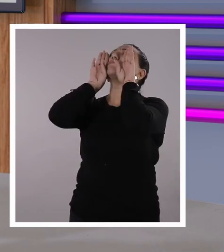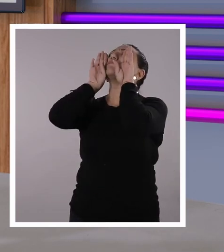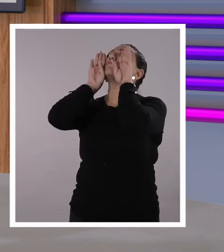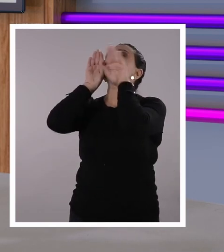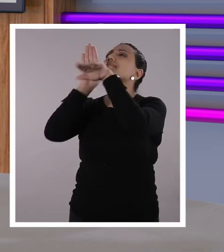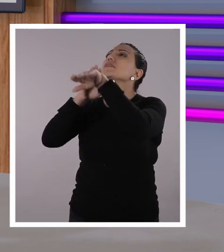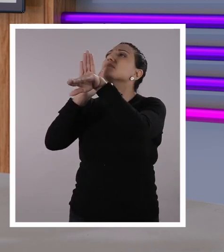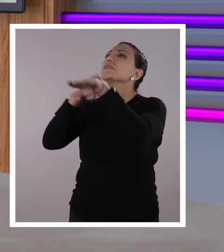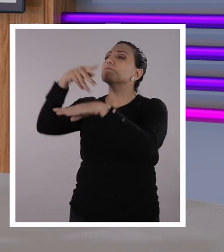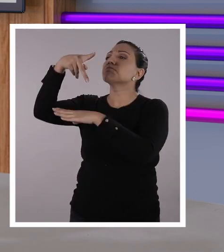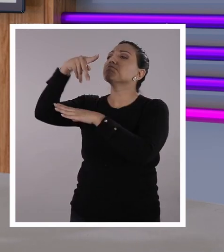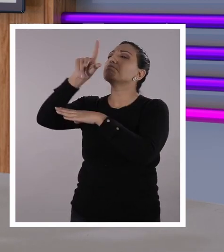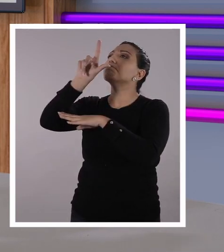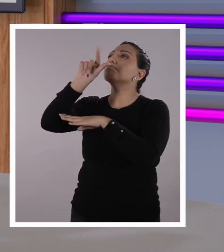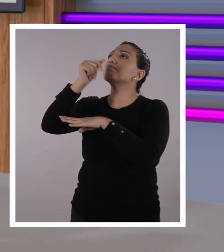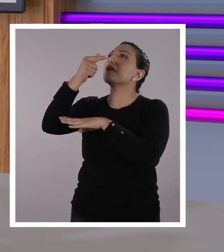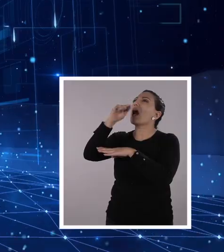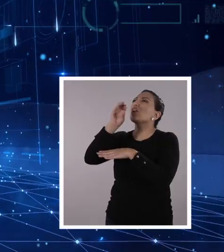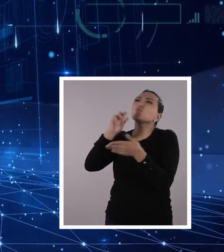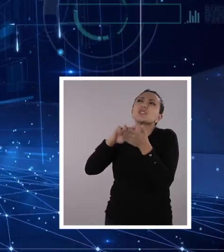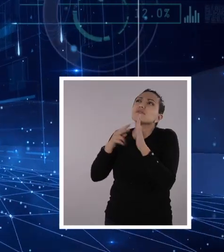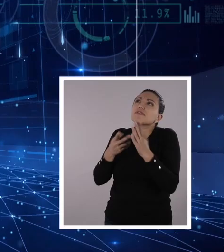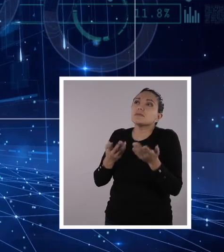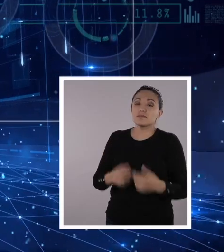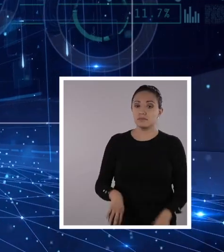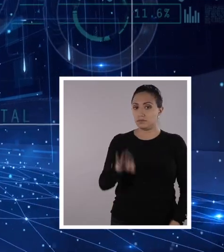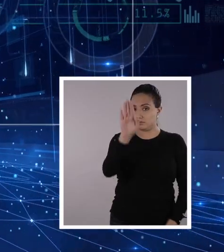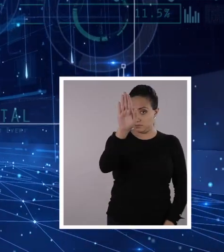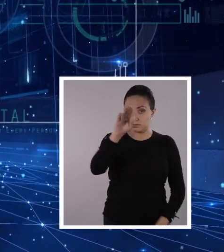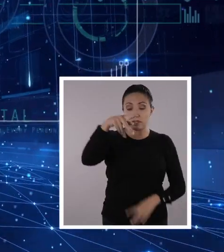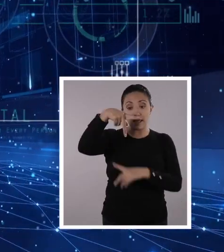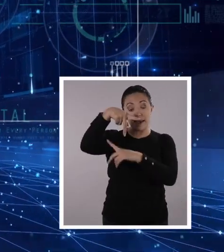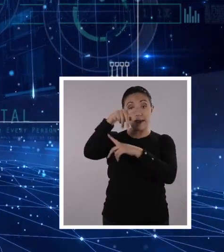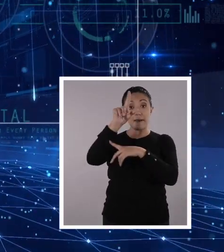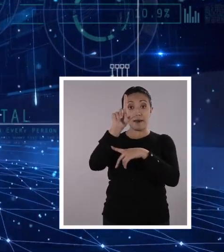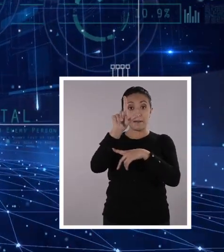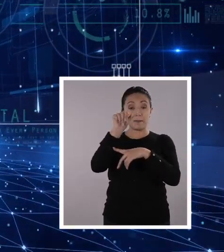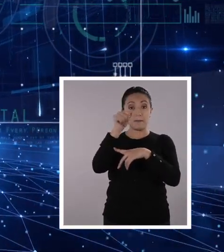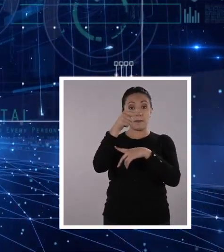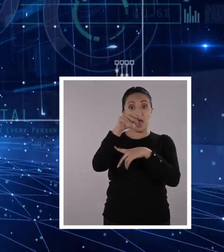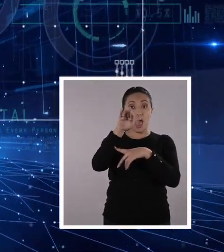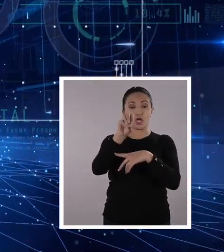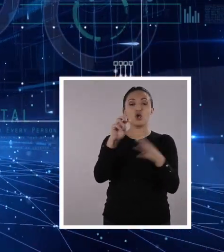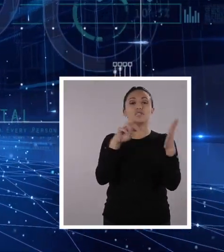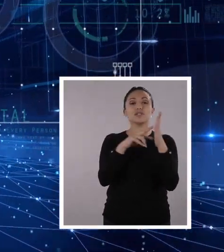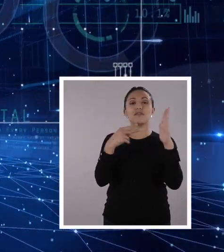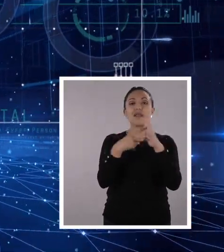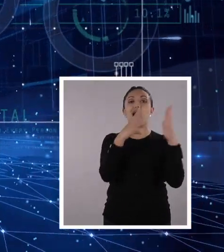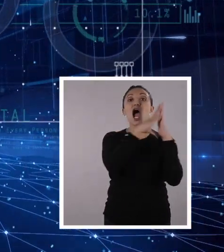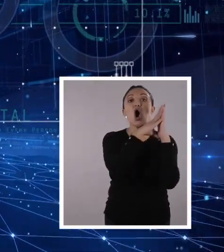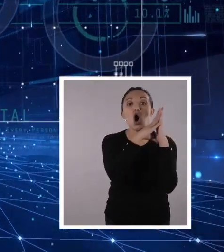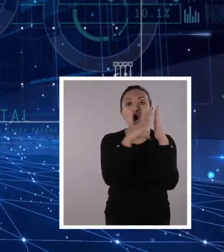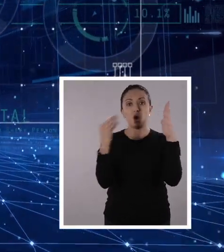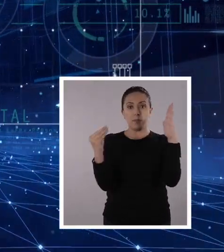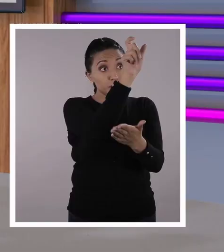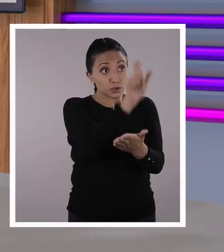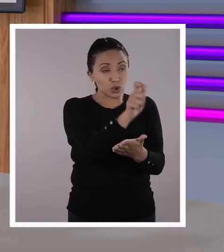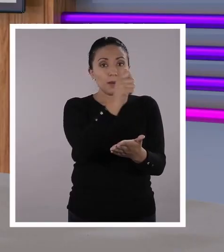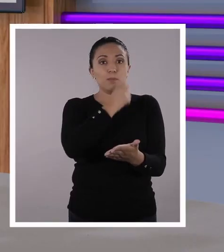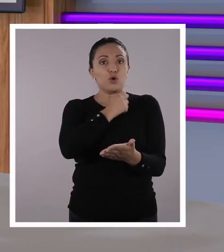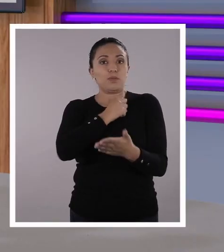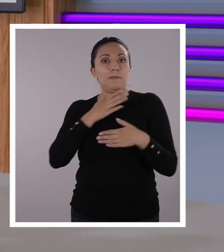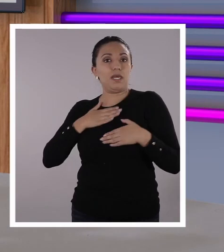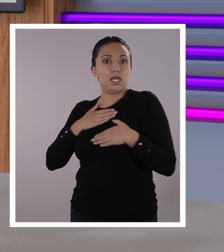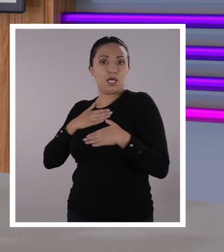Webster, ñaño, ¿qué es un plagio? Plagiar. Copiar en lo sustancial obras ajenas dándolas como propias.